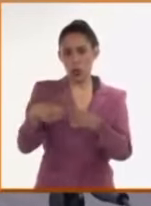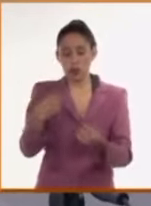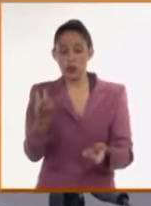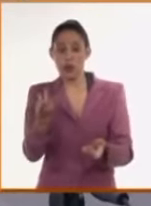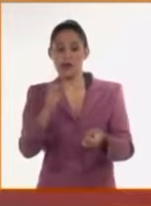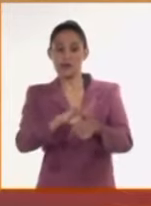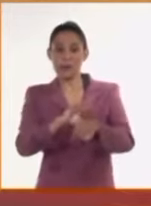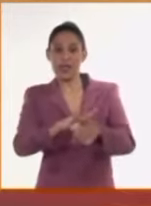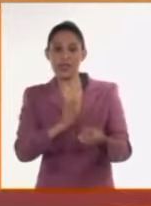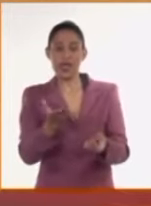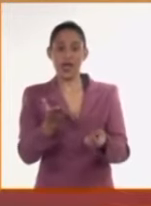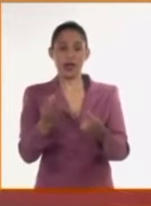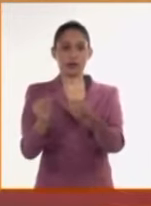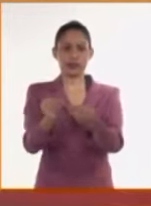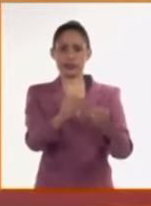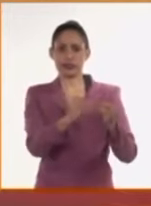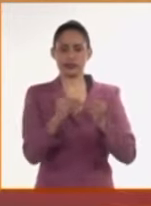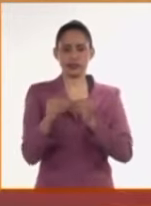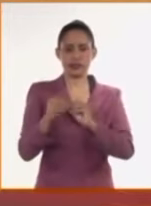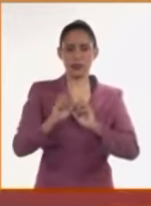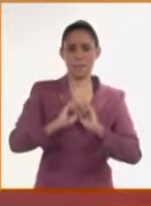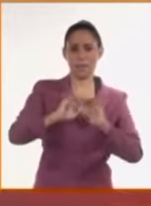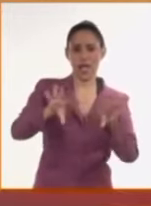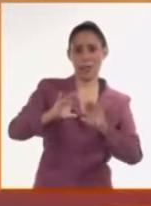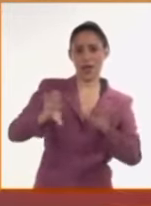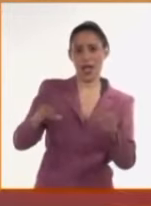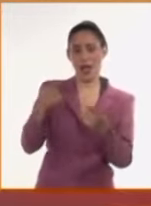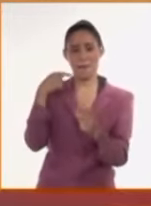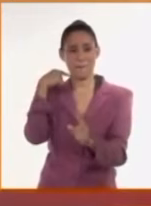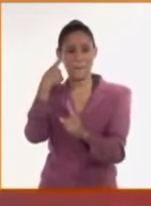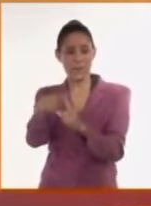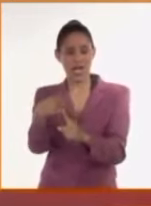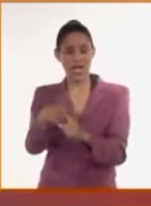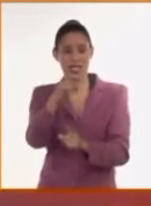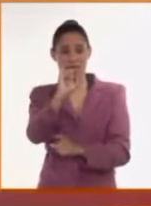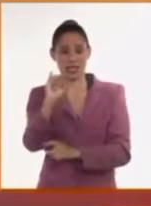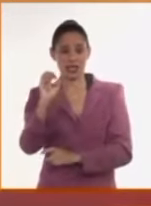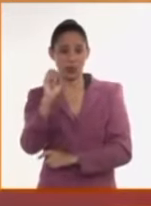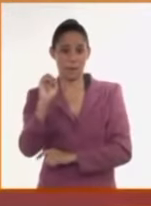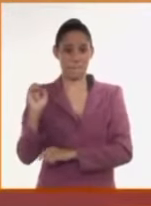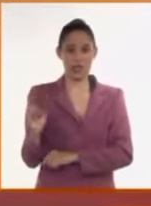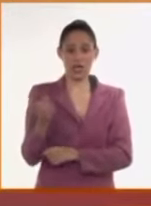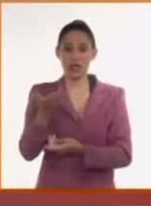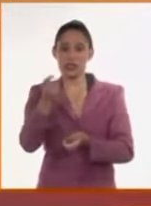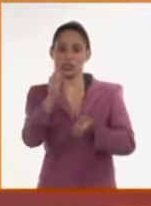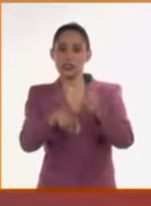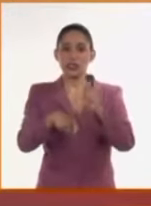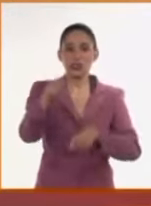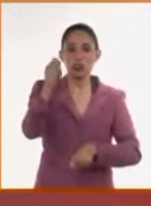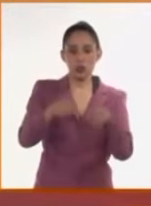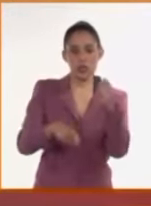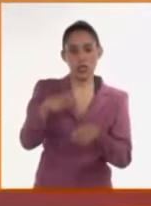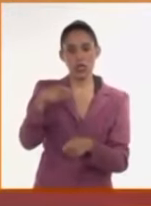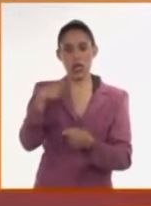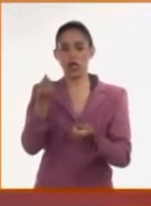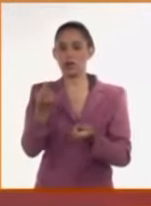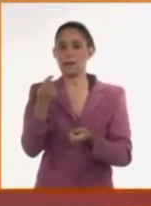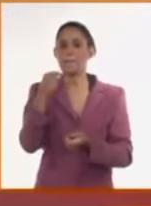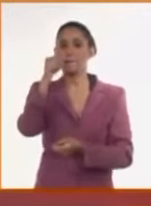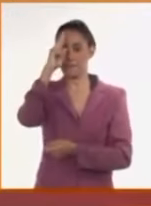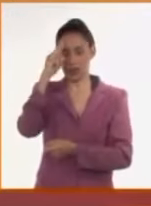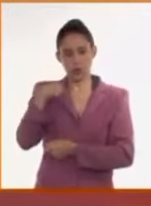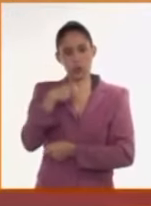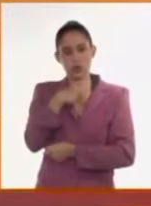tiempo de pandemia, más de 700.000, más de 700.000 cirugías ha realizado el personal